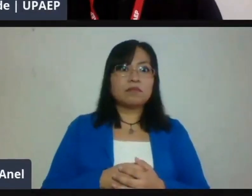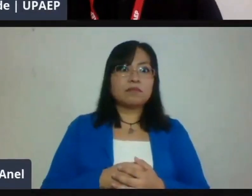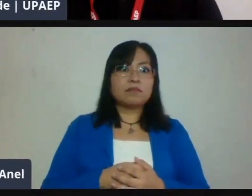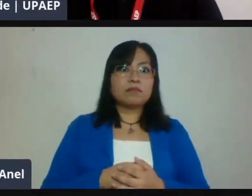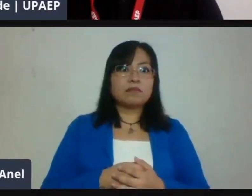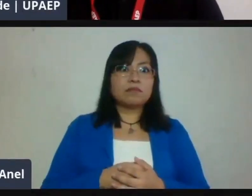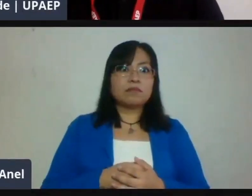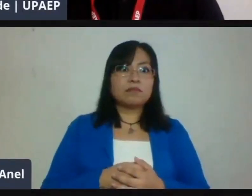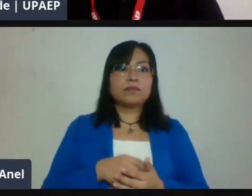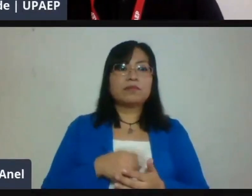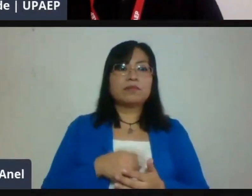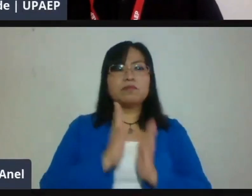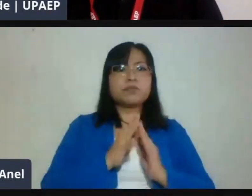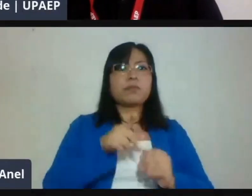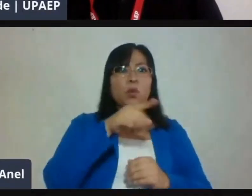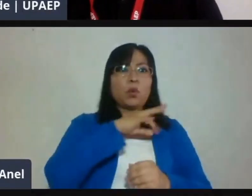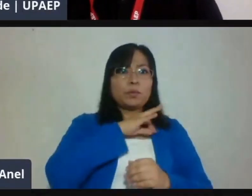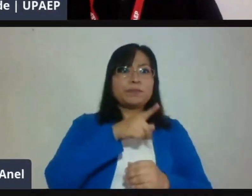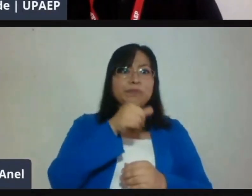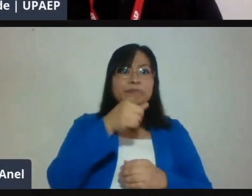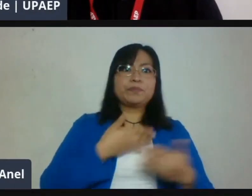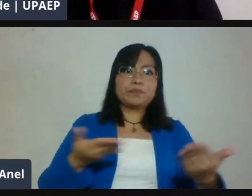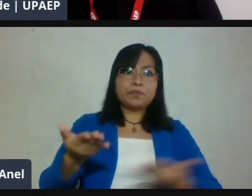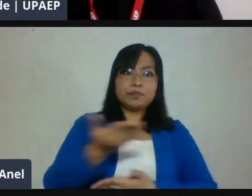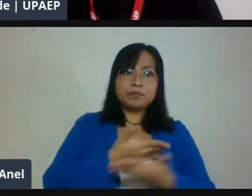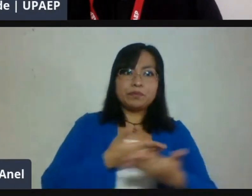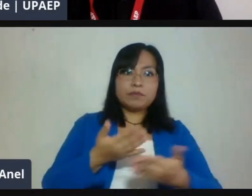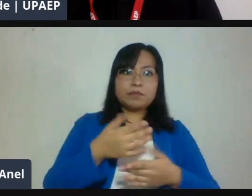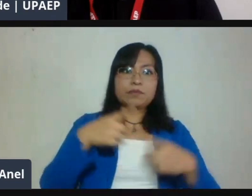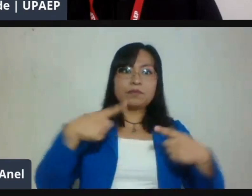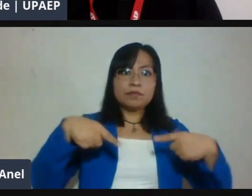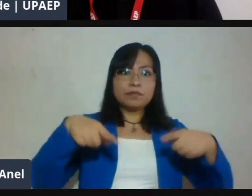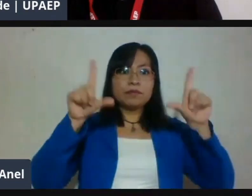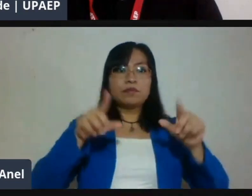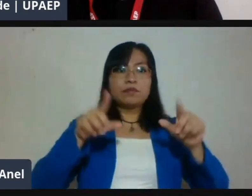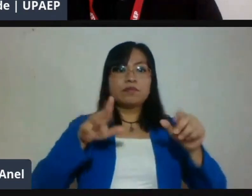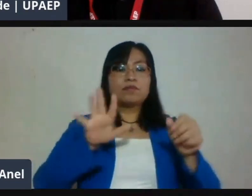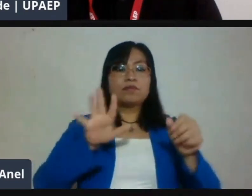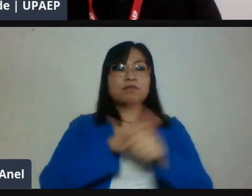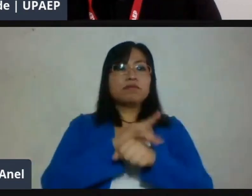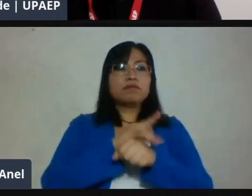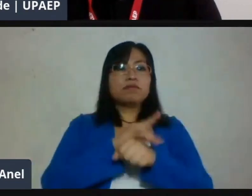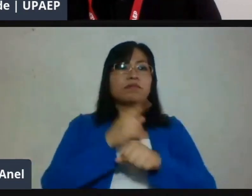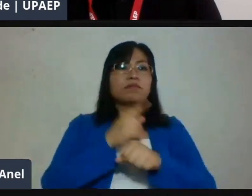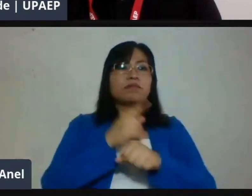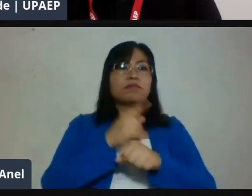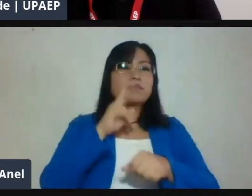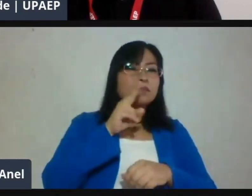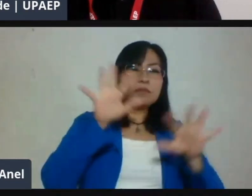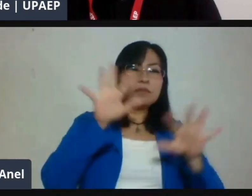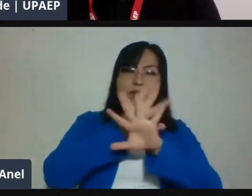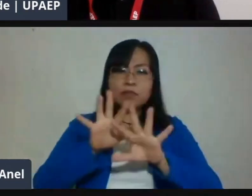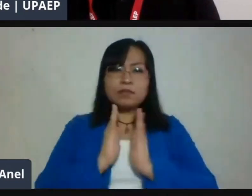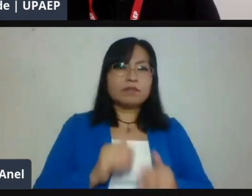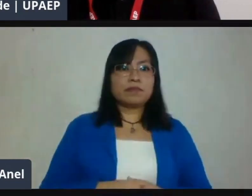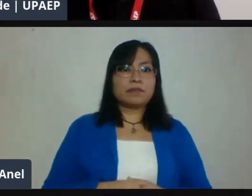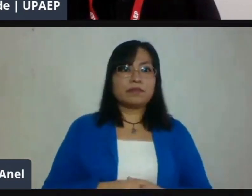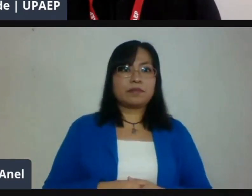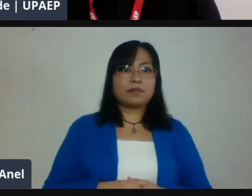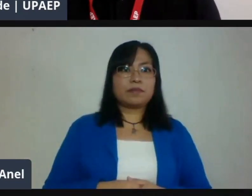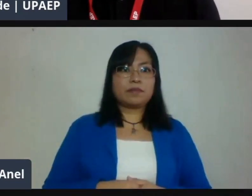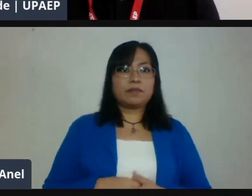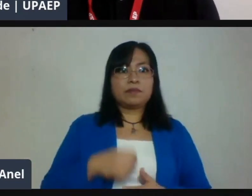bien los botones y todo lo que estabas mencionando desde el calendario, etcétera. Claro, ¿ahí se ve mejor o no? ¿Todavía no?